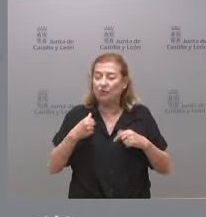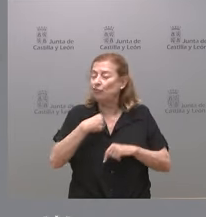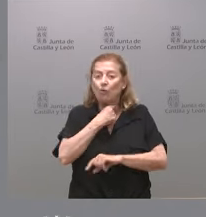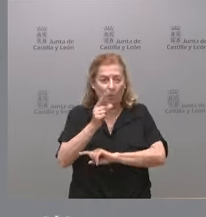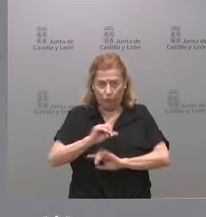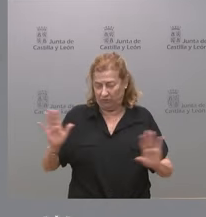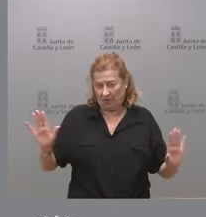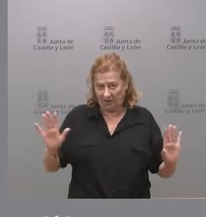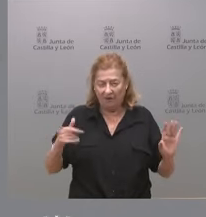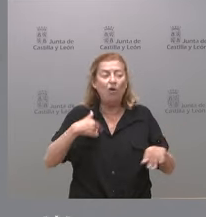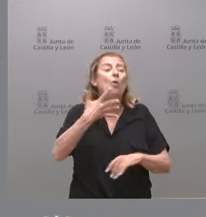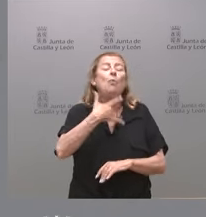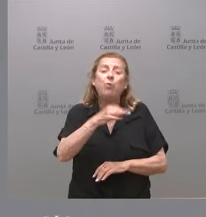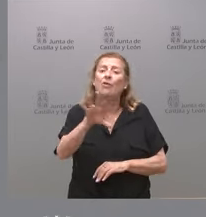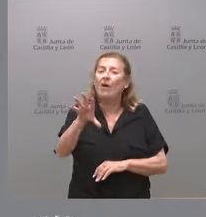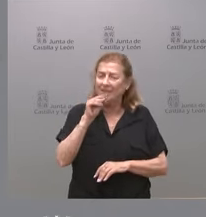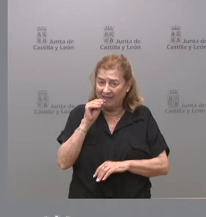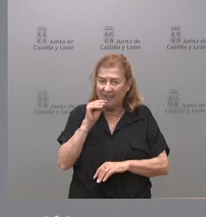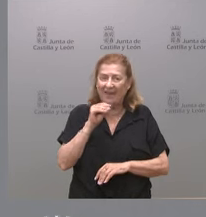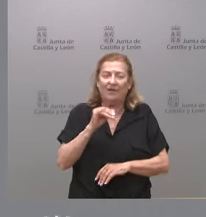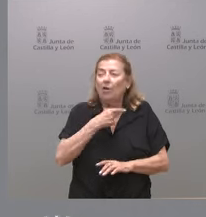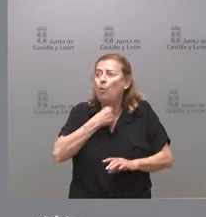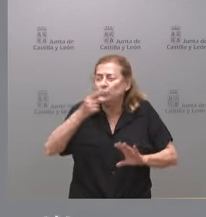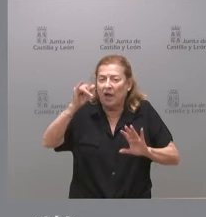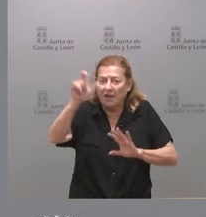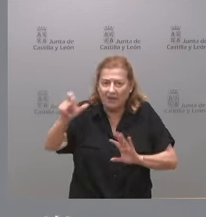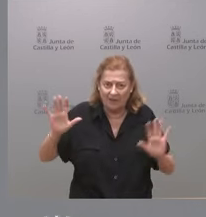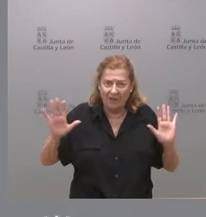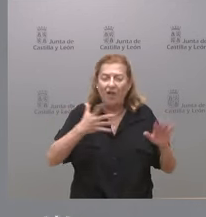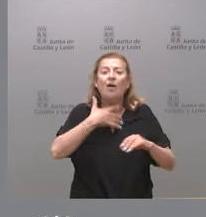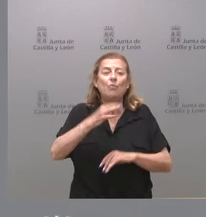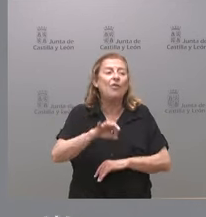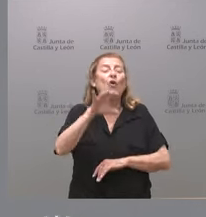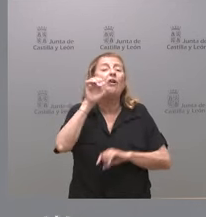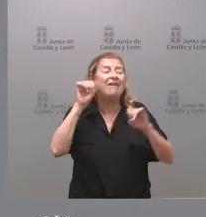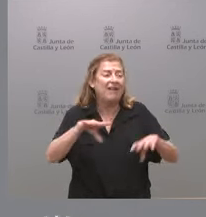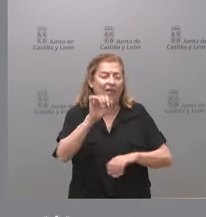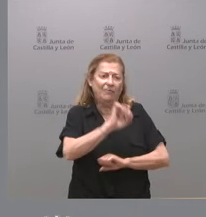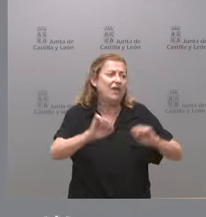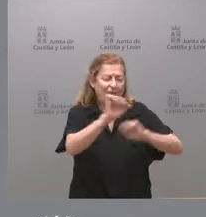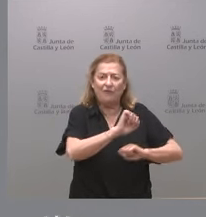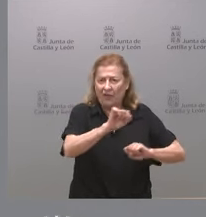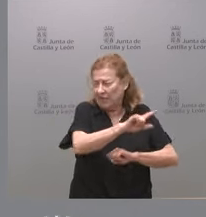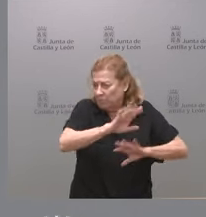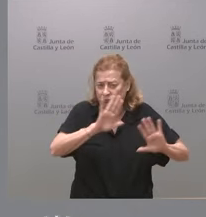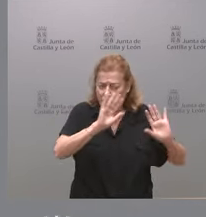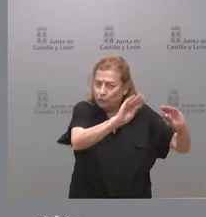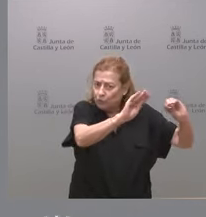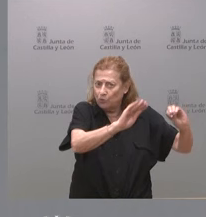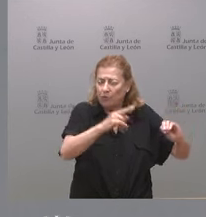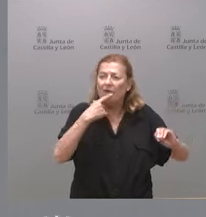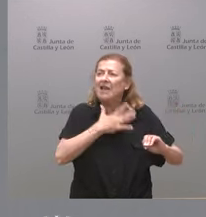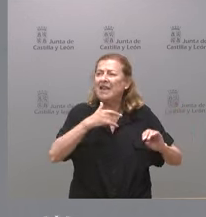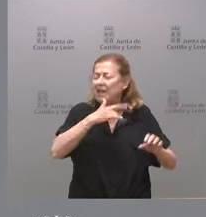gustan y puedo entender que haya quien le guste y puedo entender que haya quien defienda legítimamente condonar